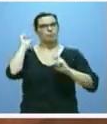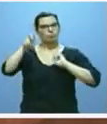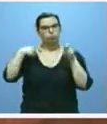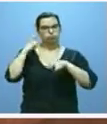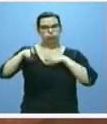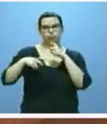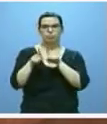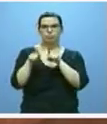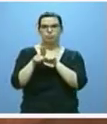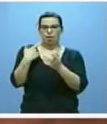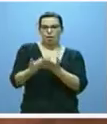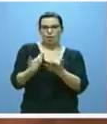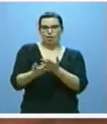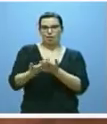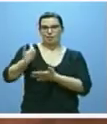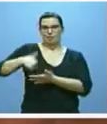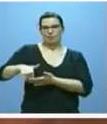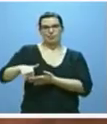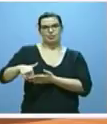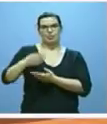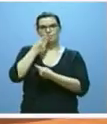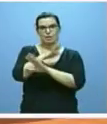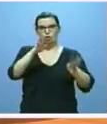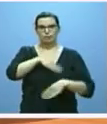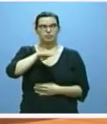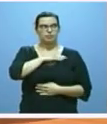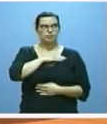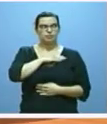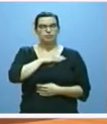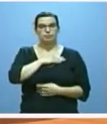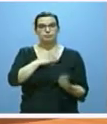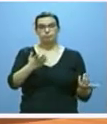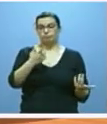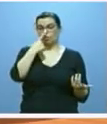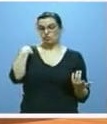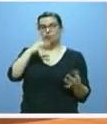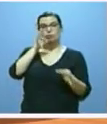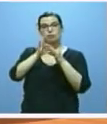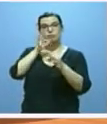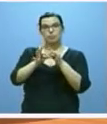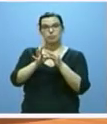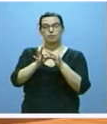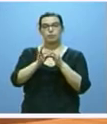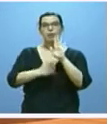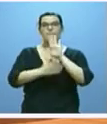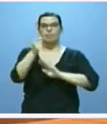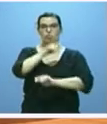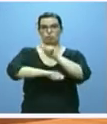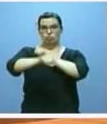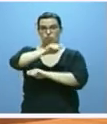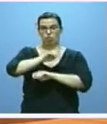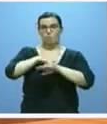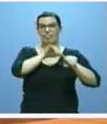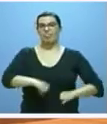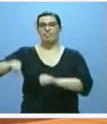acreditación entre los mejores de España. Así, en septiembre pasado, la Federación de Asociaciones para la Defensa de la Sanidad